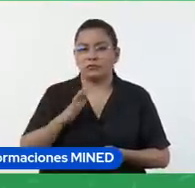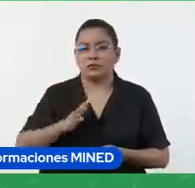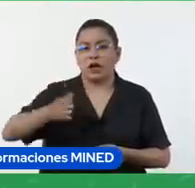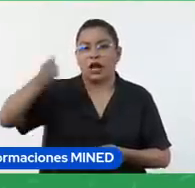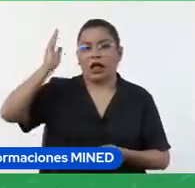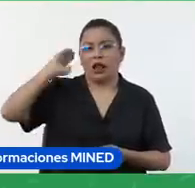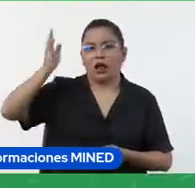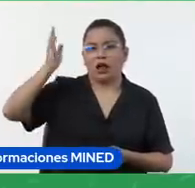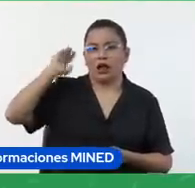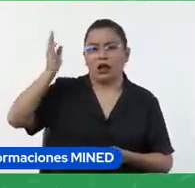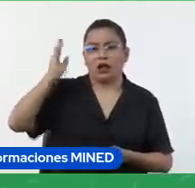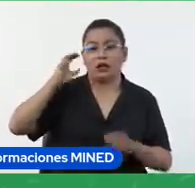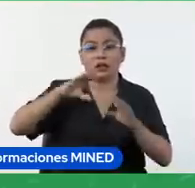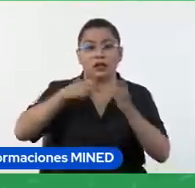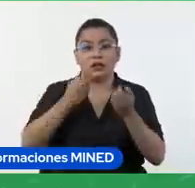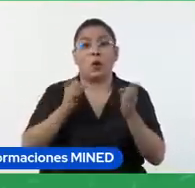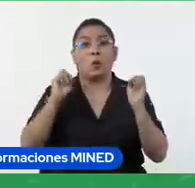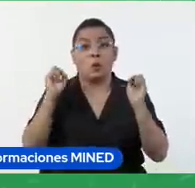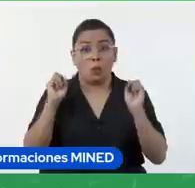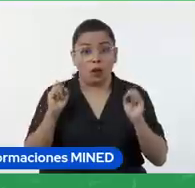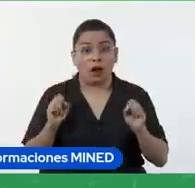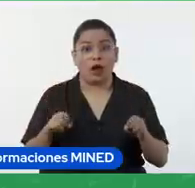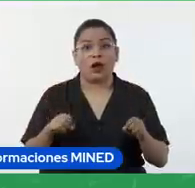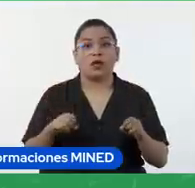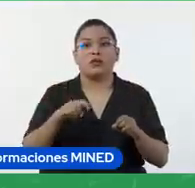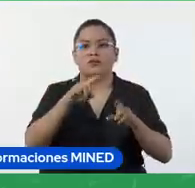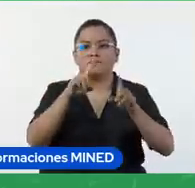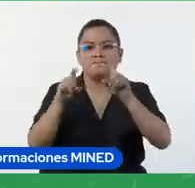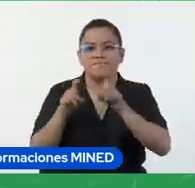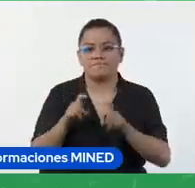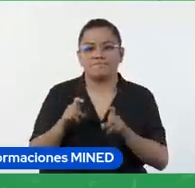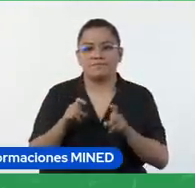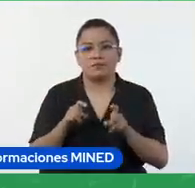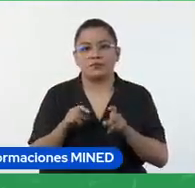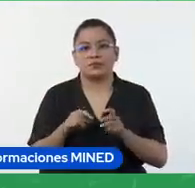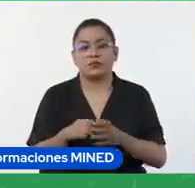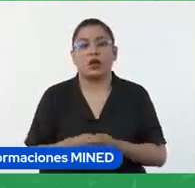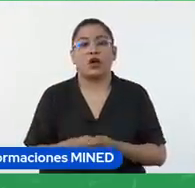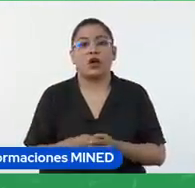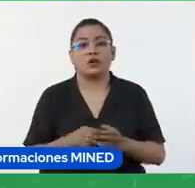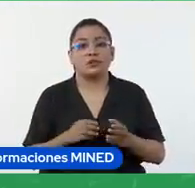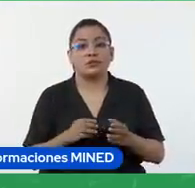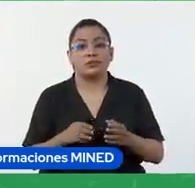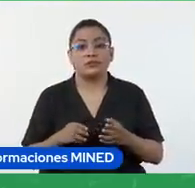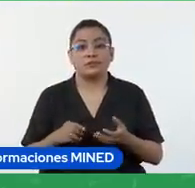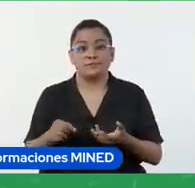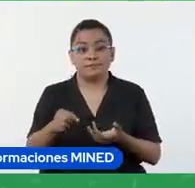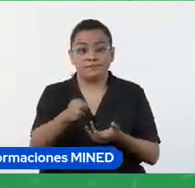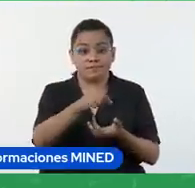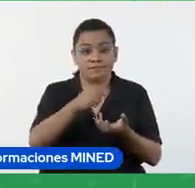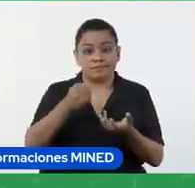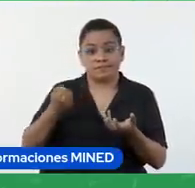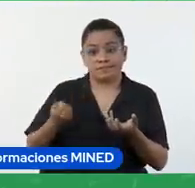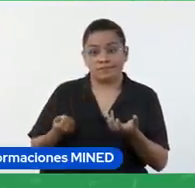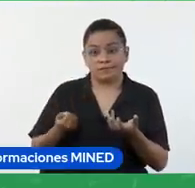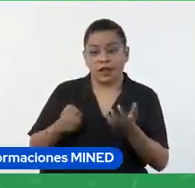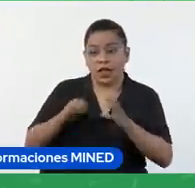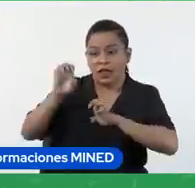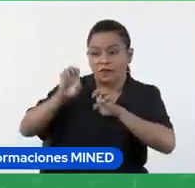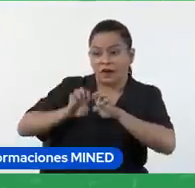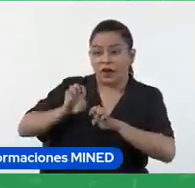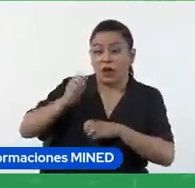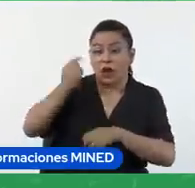podría haber un formulario de coevaluación en donde cada uno de los alumnos evalúa al compañero